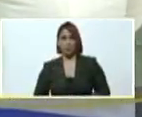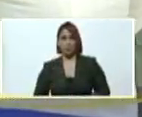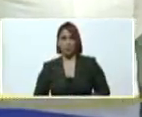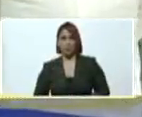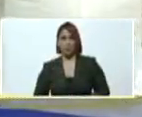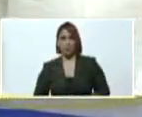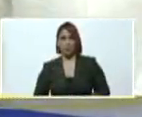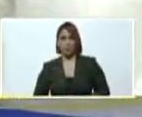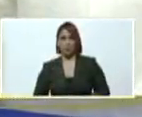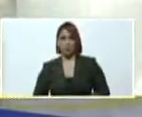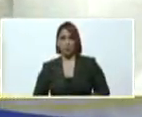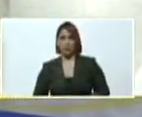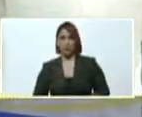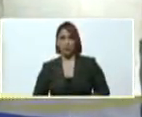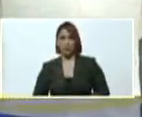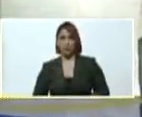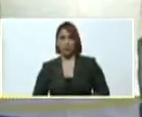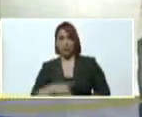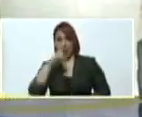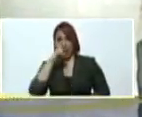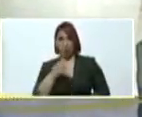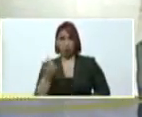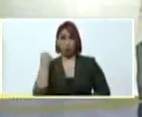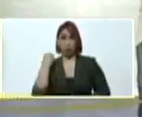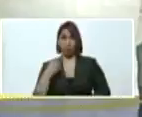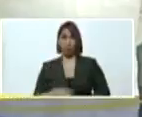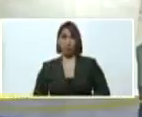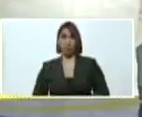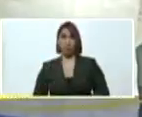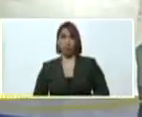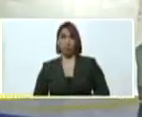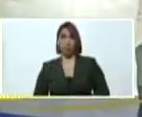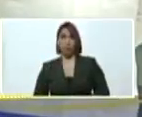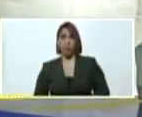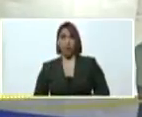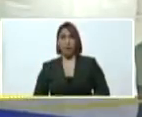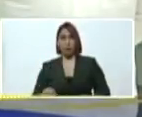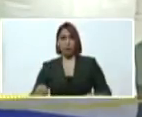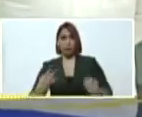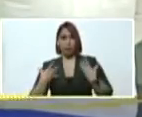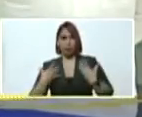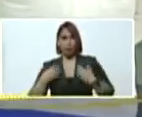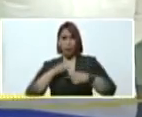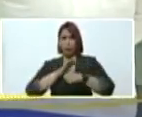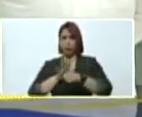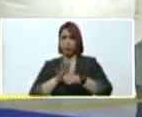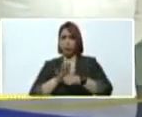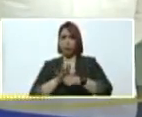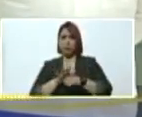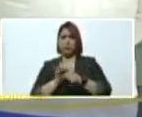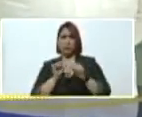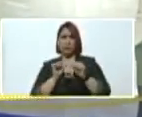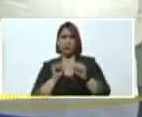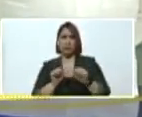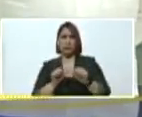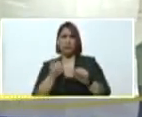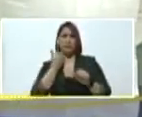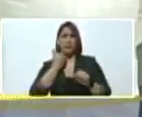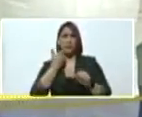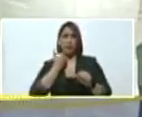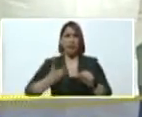Desde el año pasado sufrí de COVID y posteriormente quedé con un daño renal irreversible.